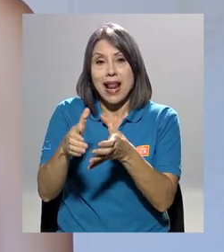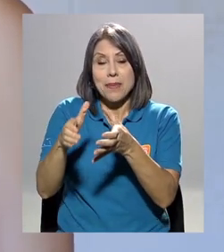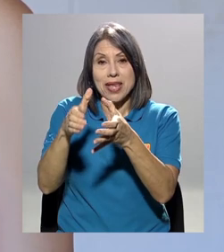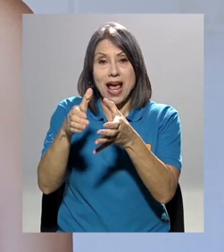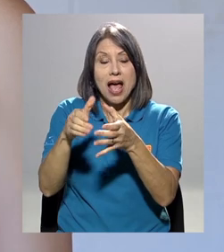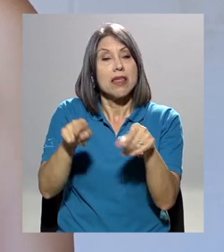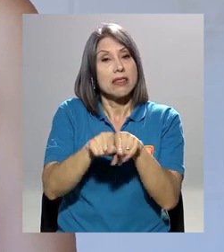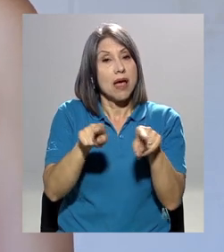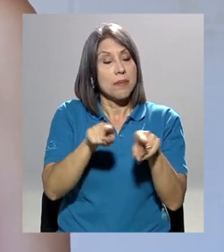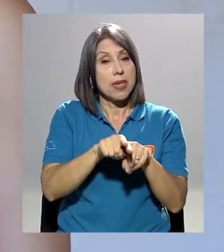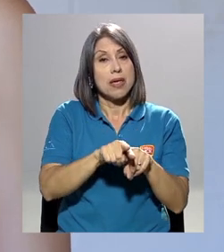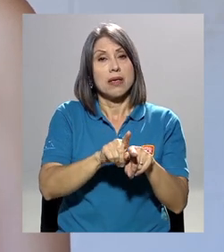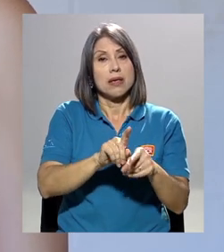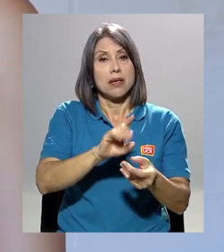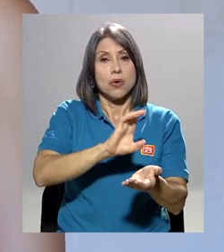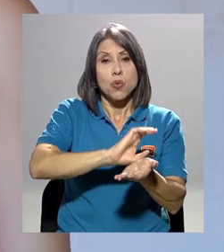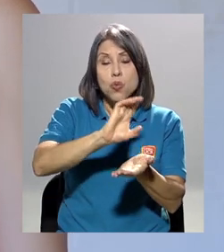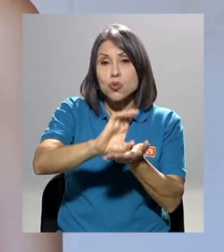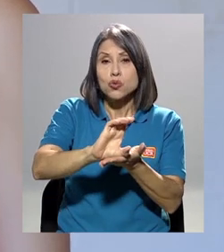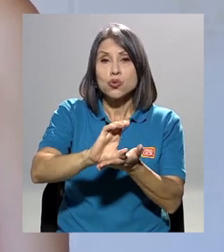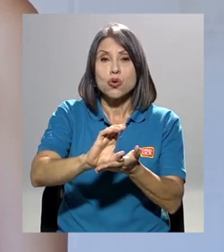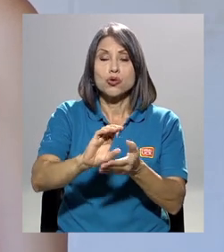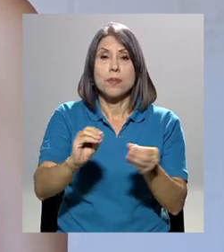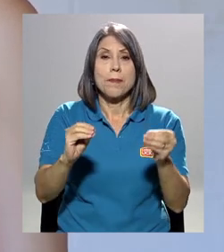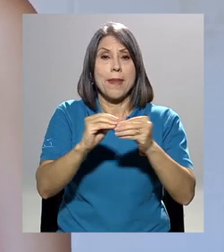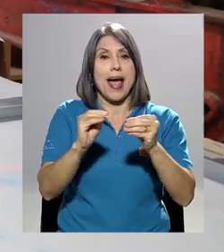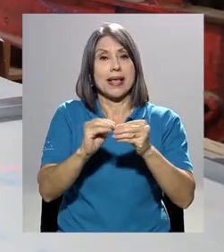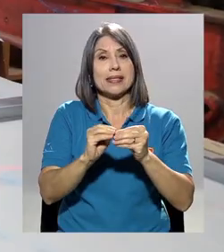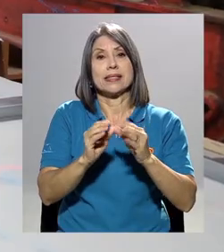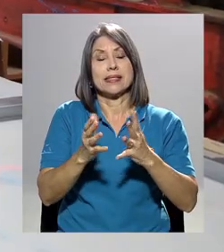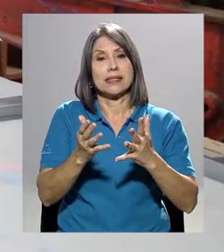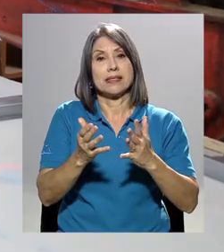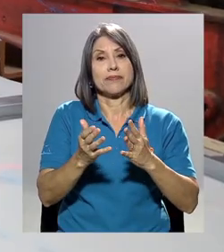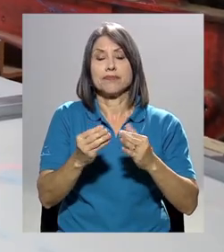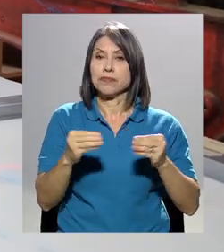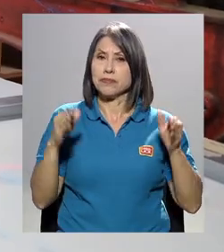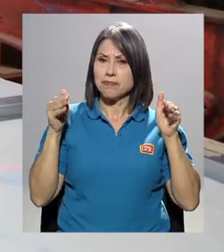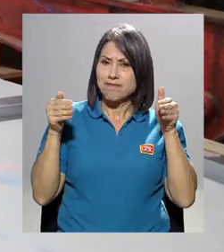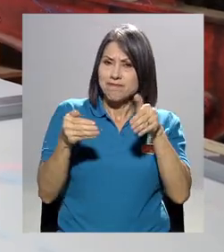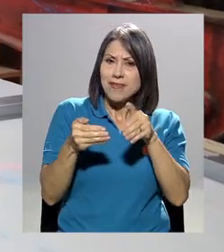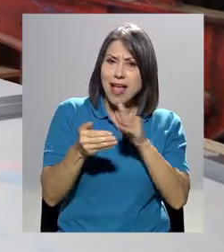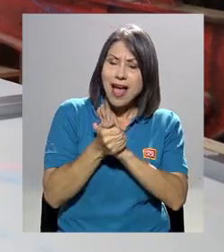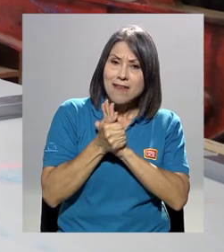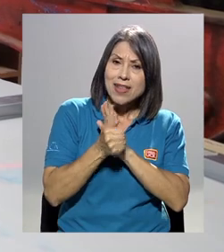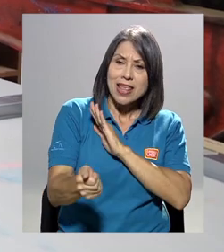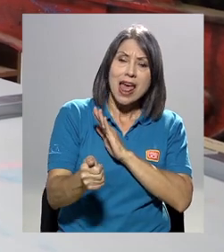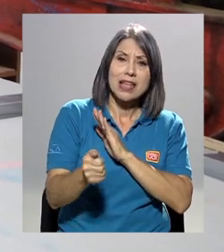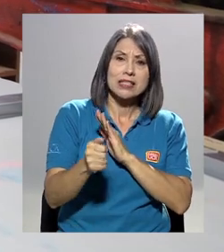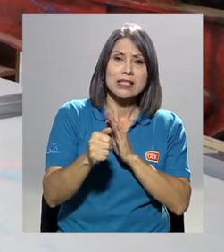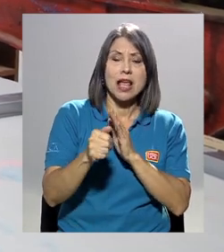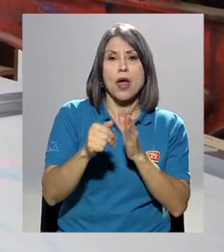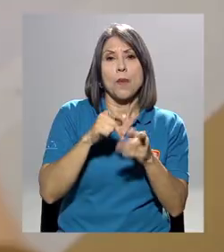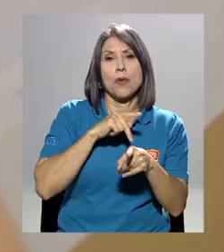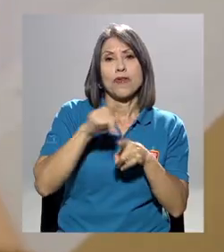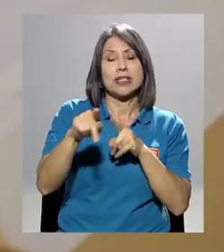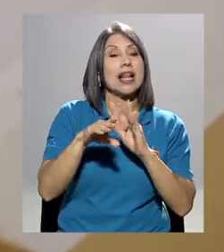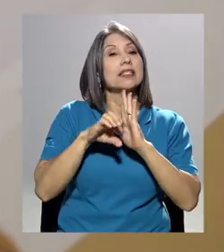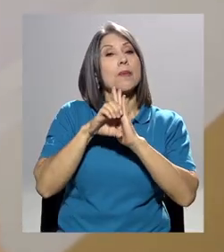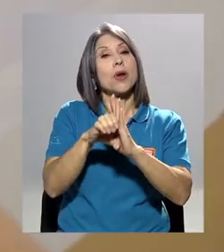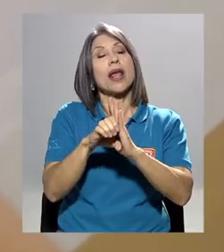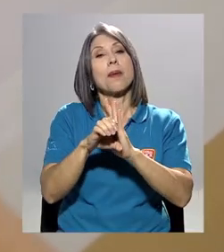desarrollados más para habilidades profesionales, como cursos de blender, de diseño web,